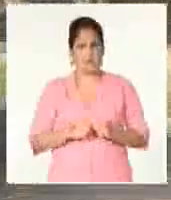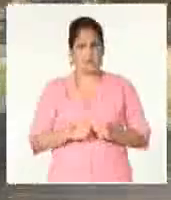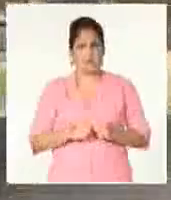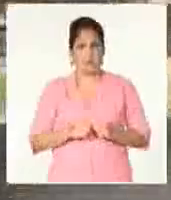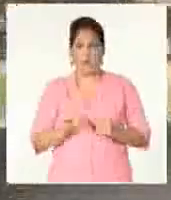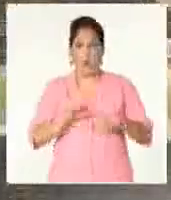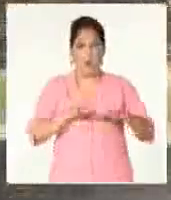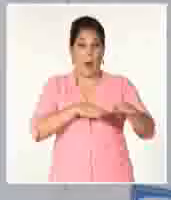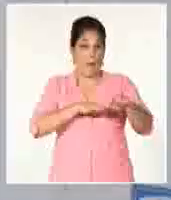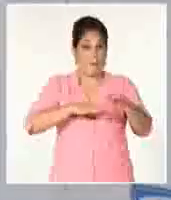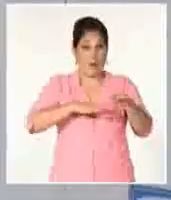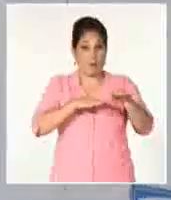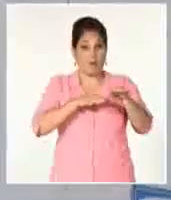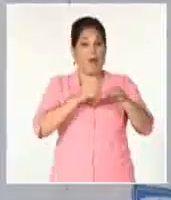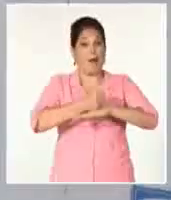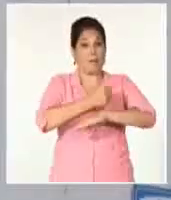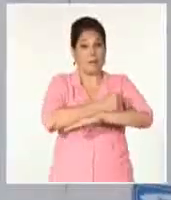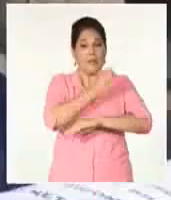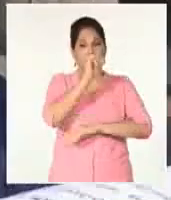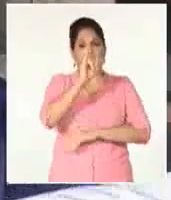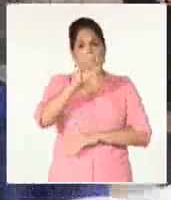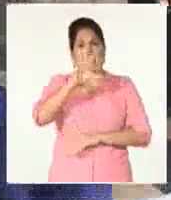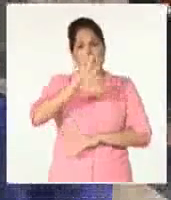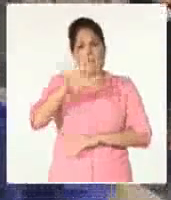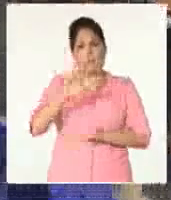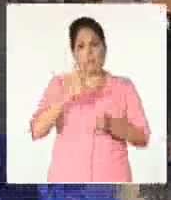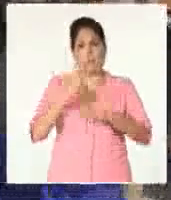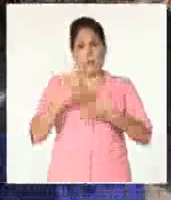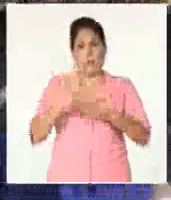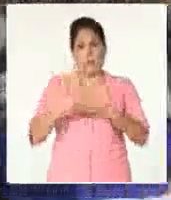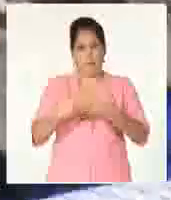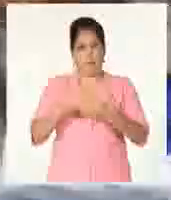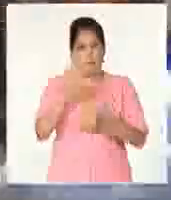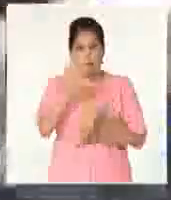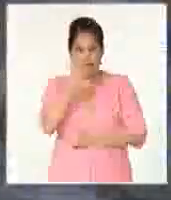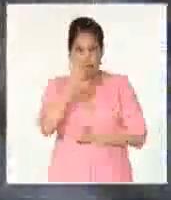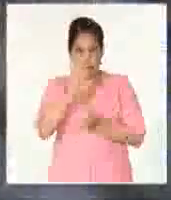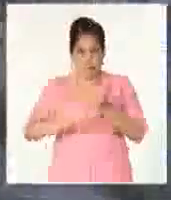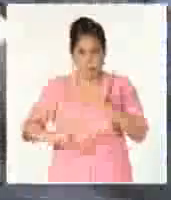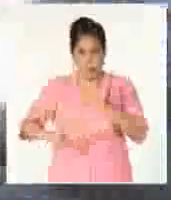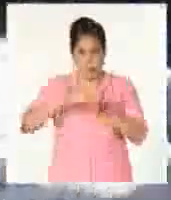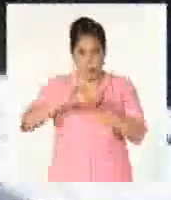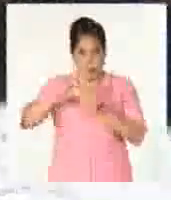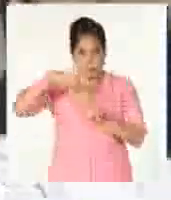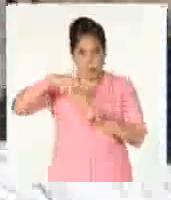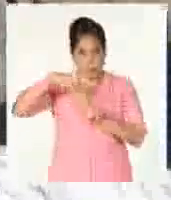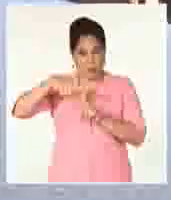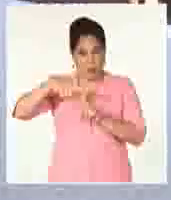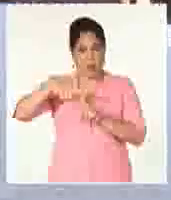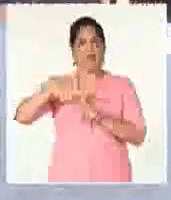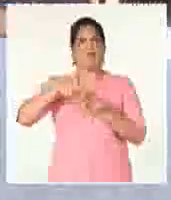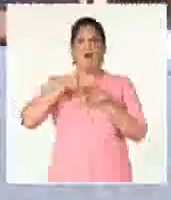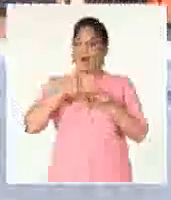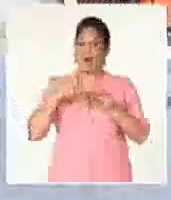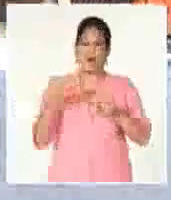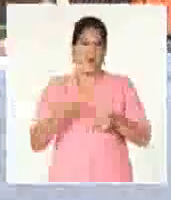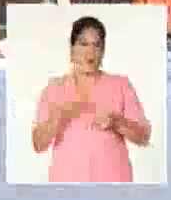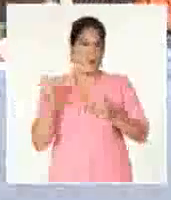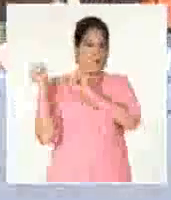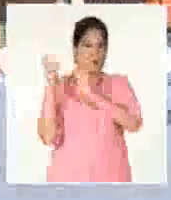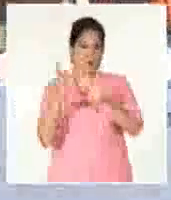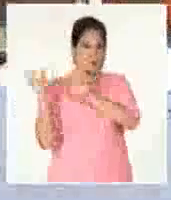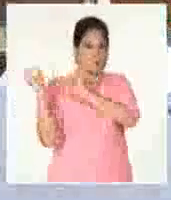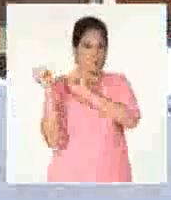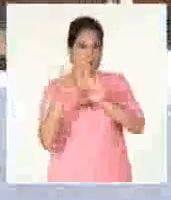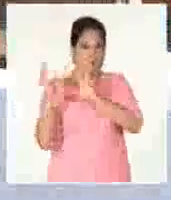En este almacén 655 de la empresa mayorista de alimentos en la provincia de Guantánamo aumenta el ajetreo tras la llegada de un